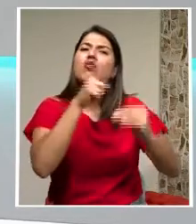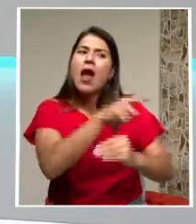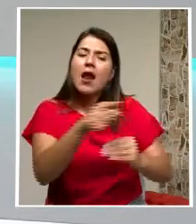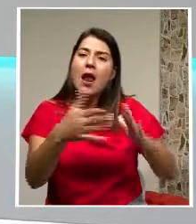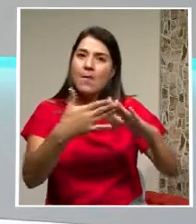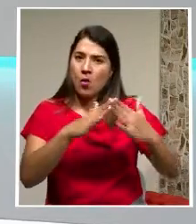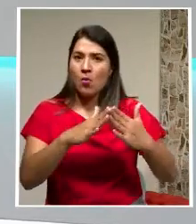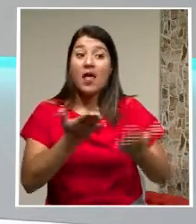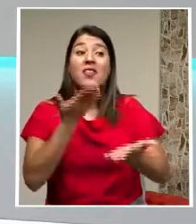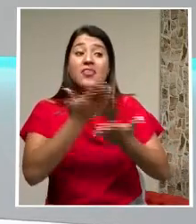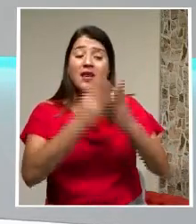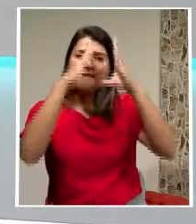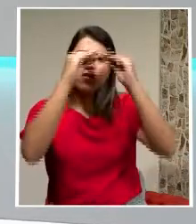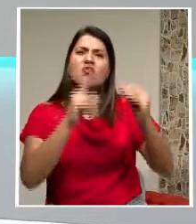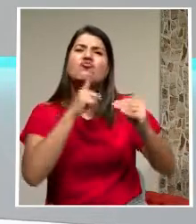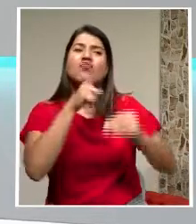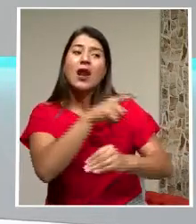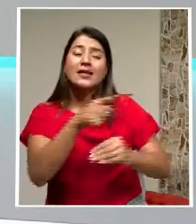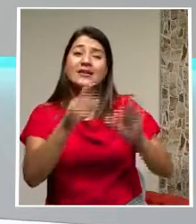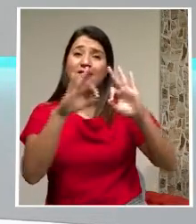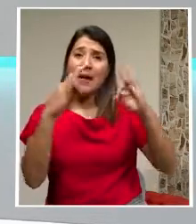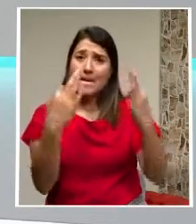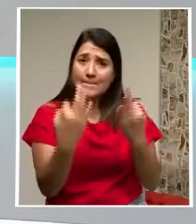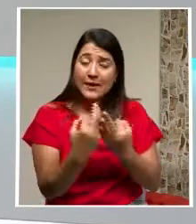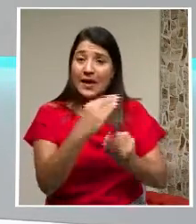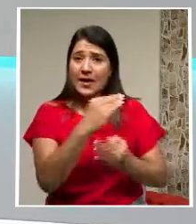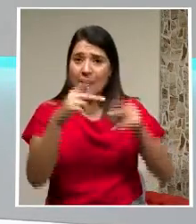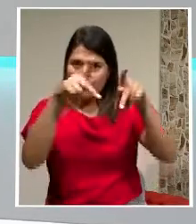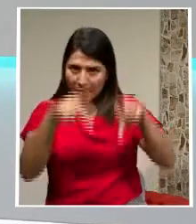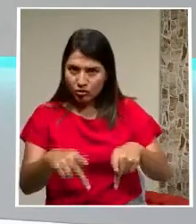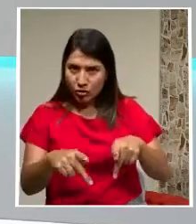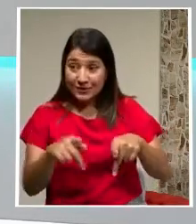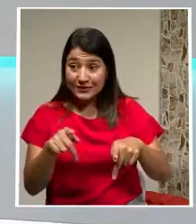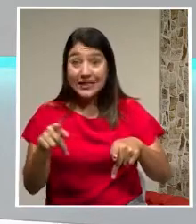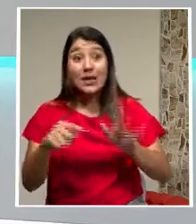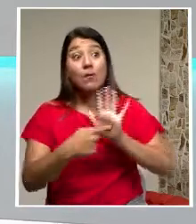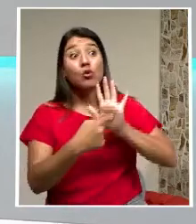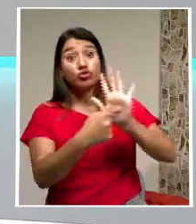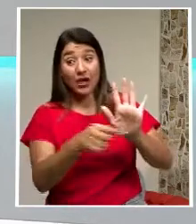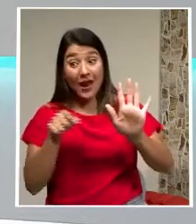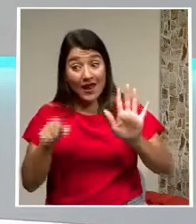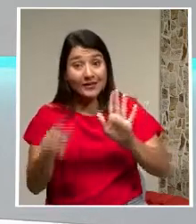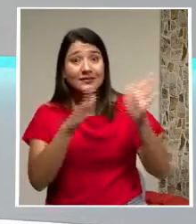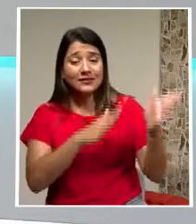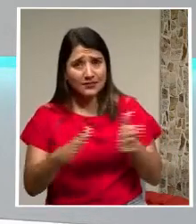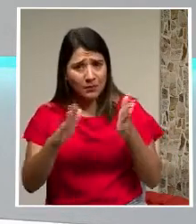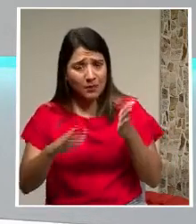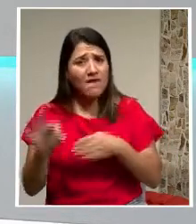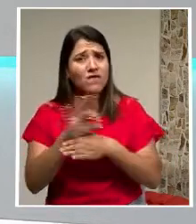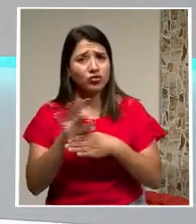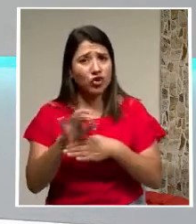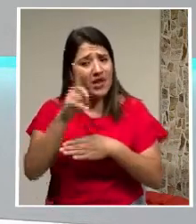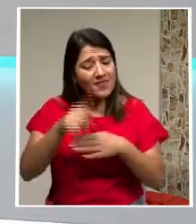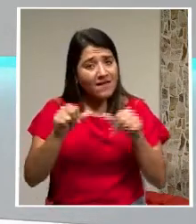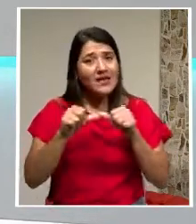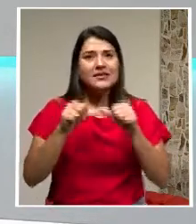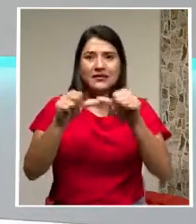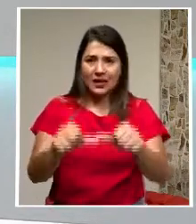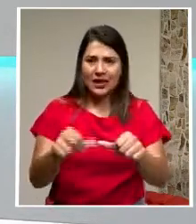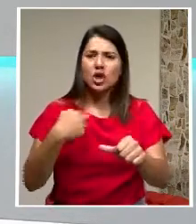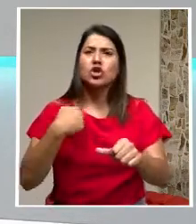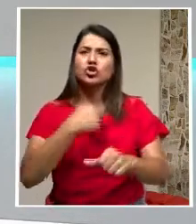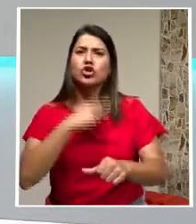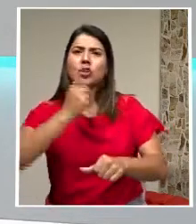las familias Y a las personas De que Este es un plan Que está funcionando Que es un plan Que se tiene Que seguir ejecutando Tenemos que irles